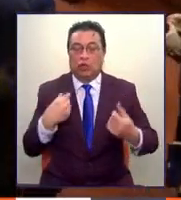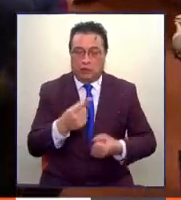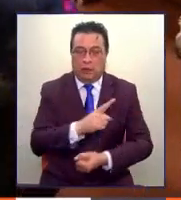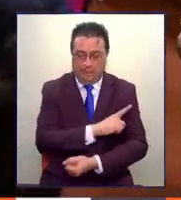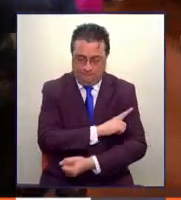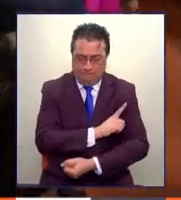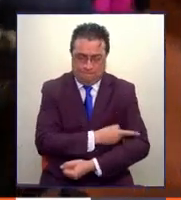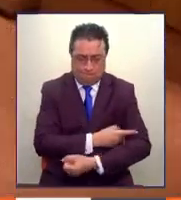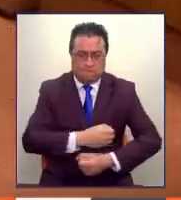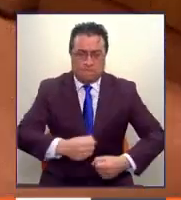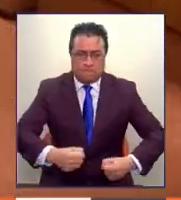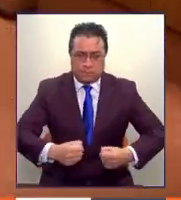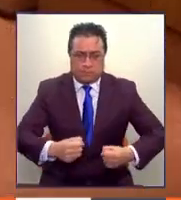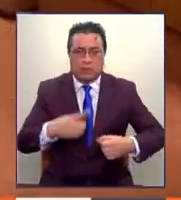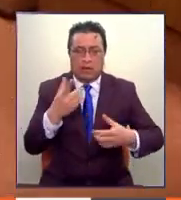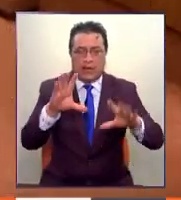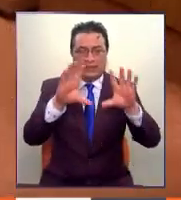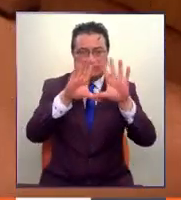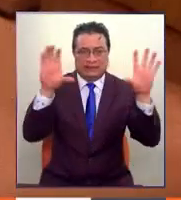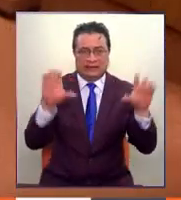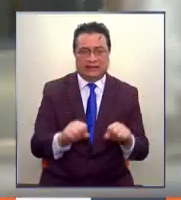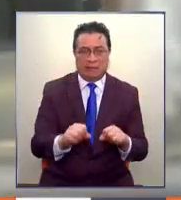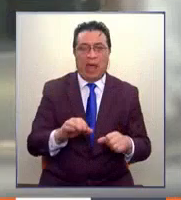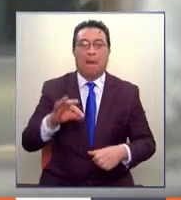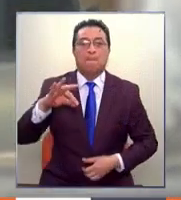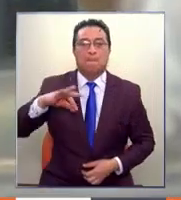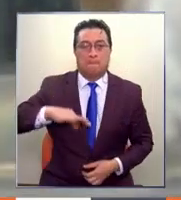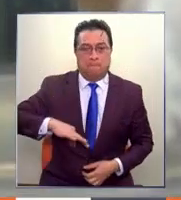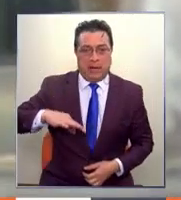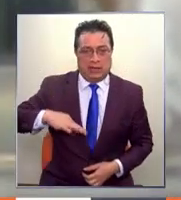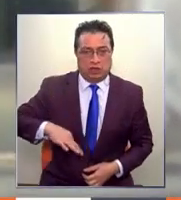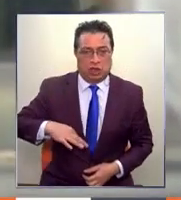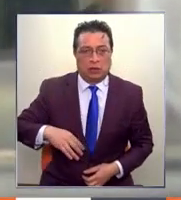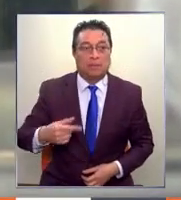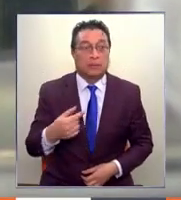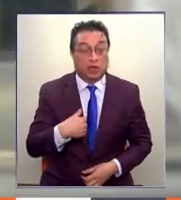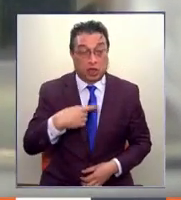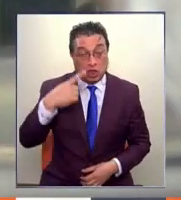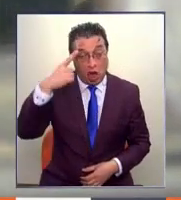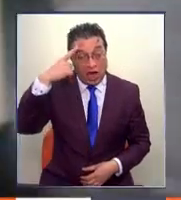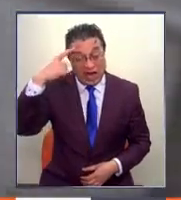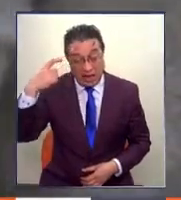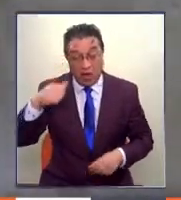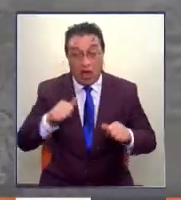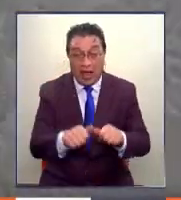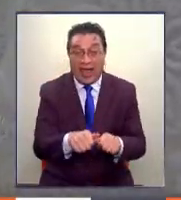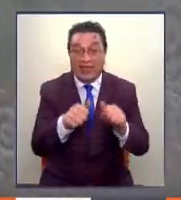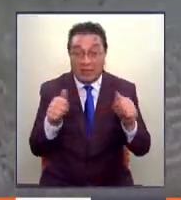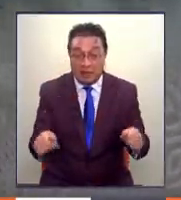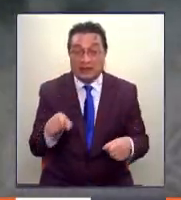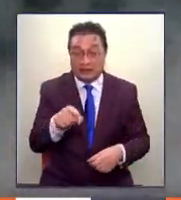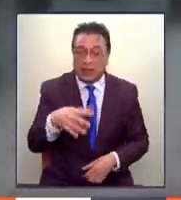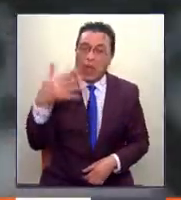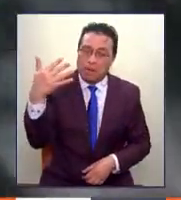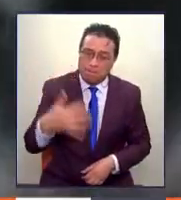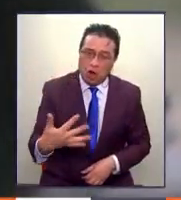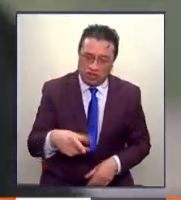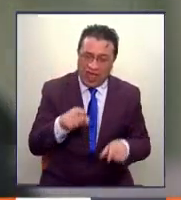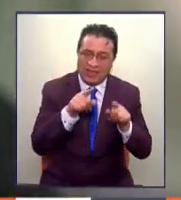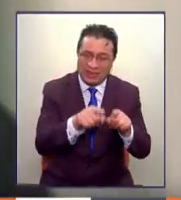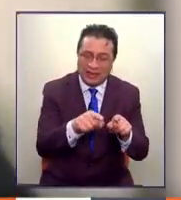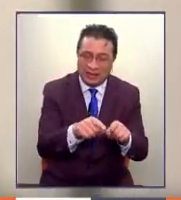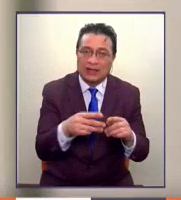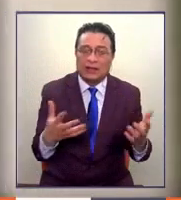del sistema de pensiones, y creo que además, Connie, hay un tema importante acá, es que yo